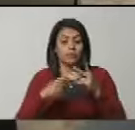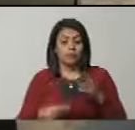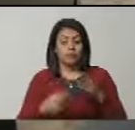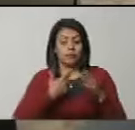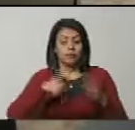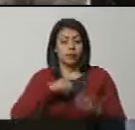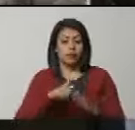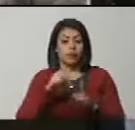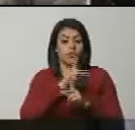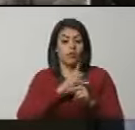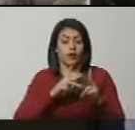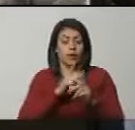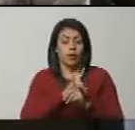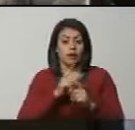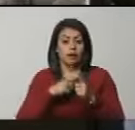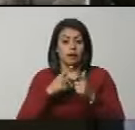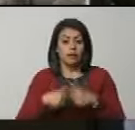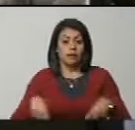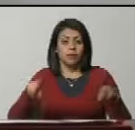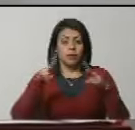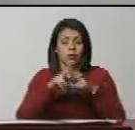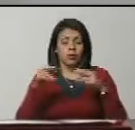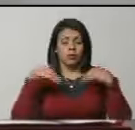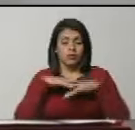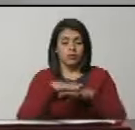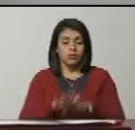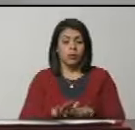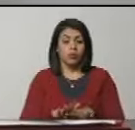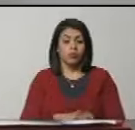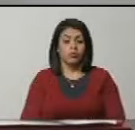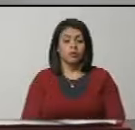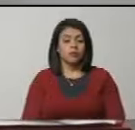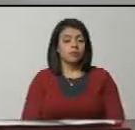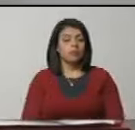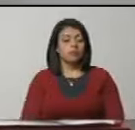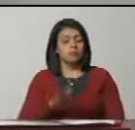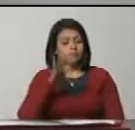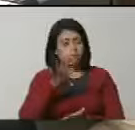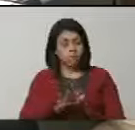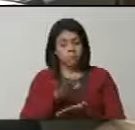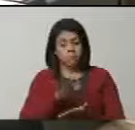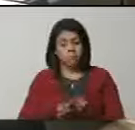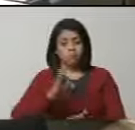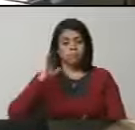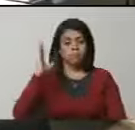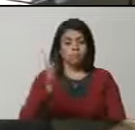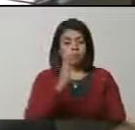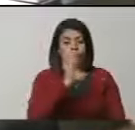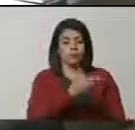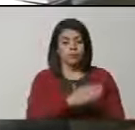contra nuestros valores culturales, contra nuestra integridad, sean severamente castigados.